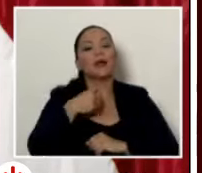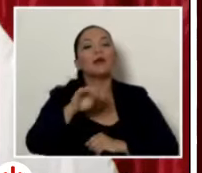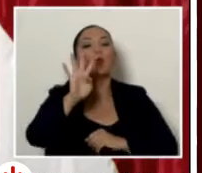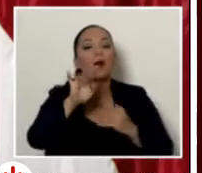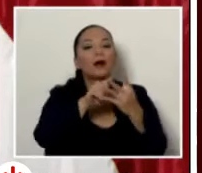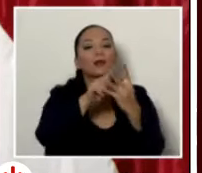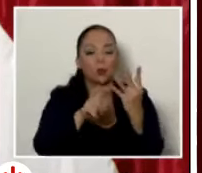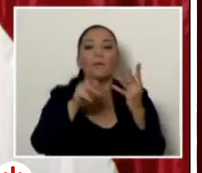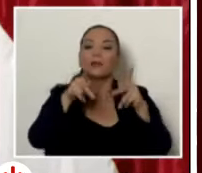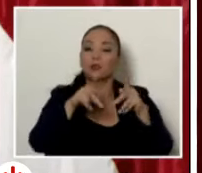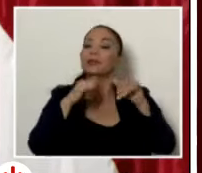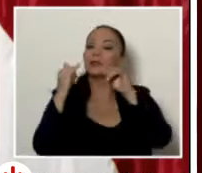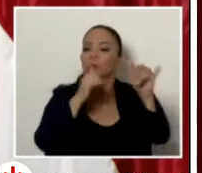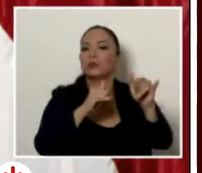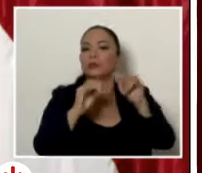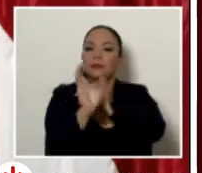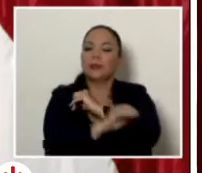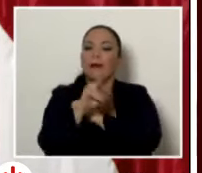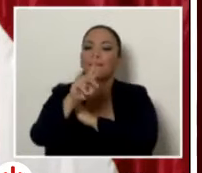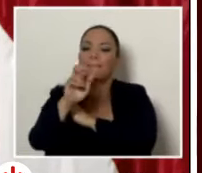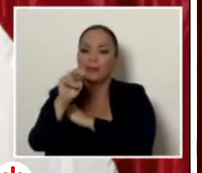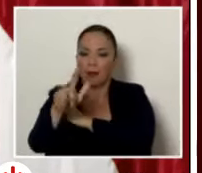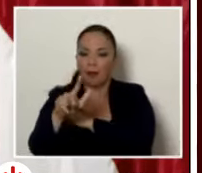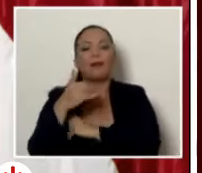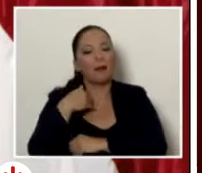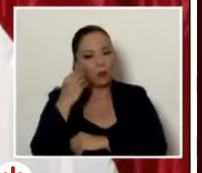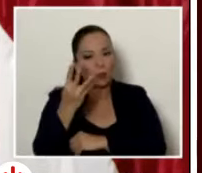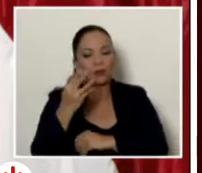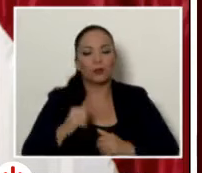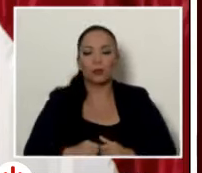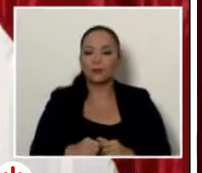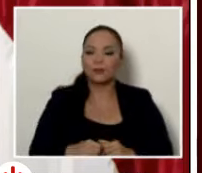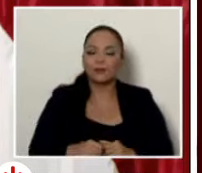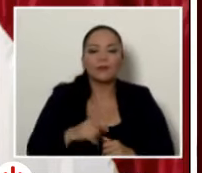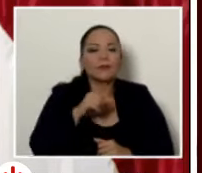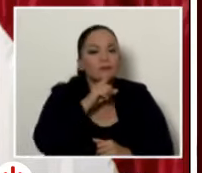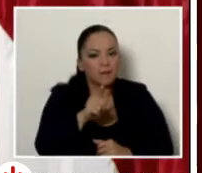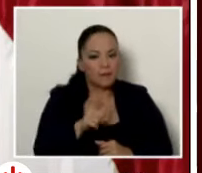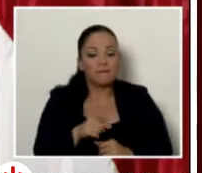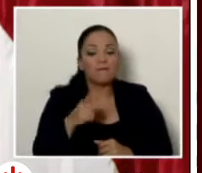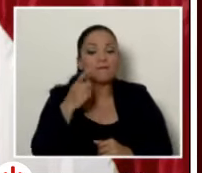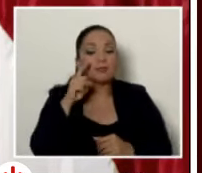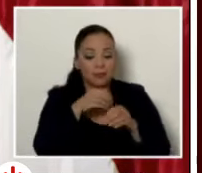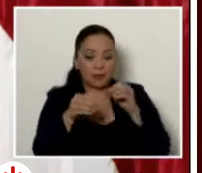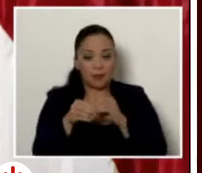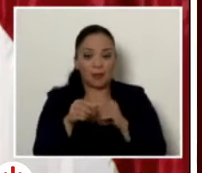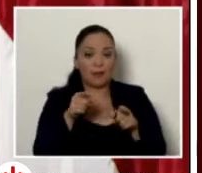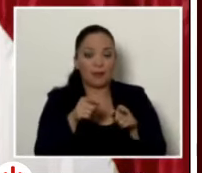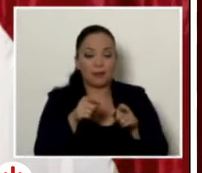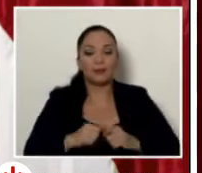penales y la verdad es que si la fiscalía quiere ser